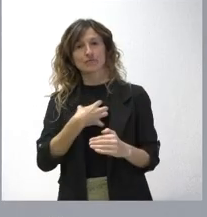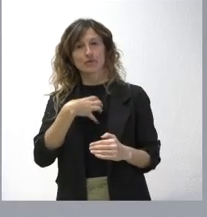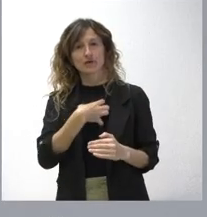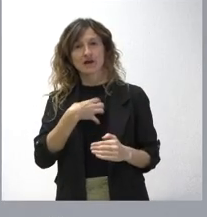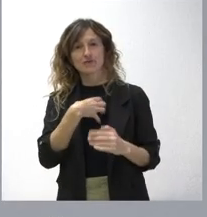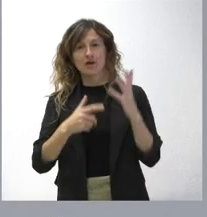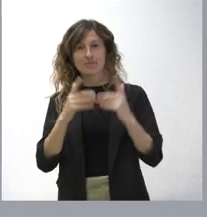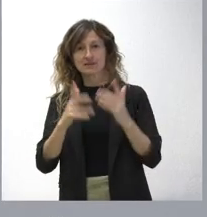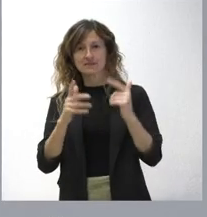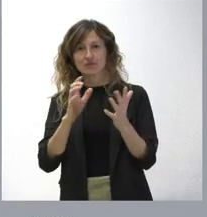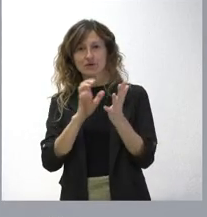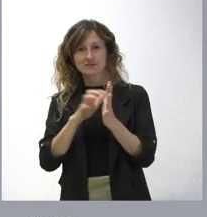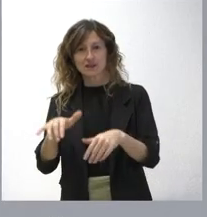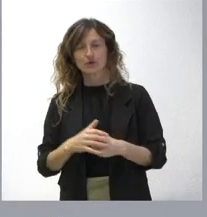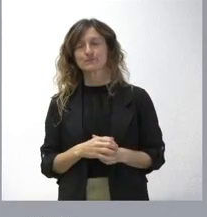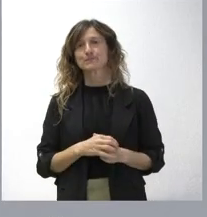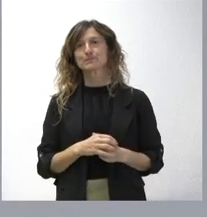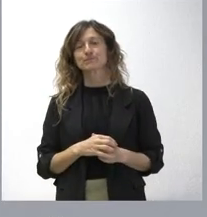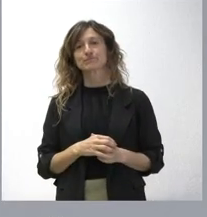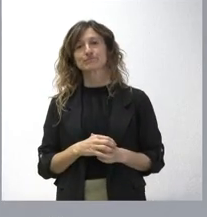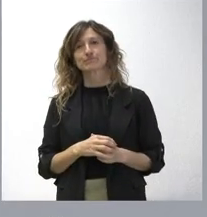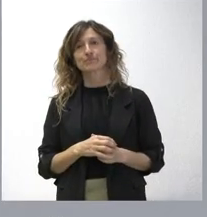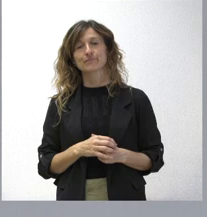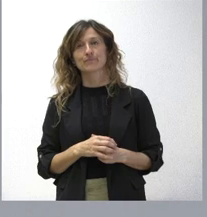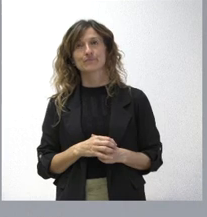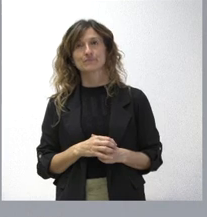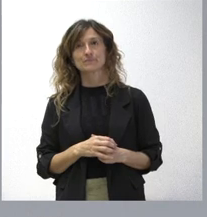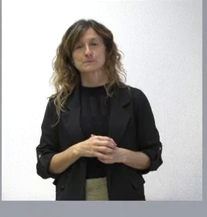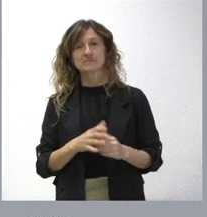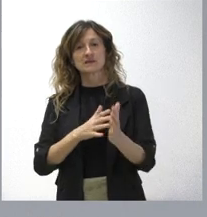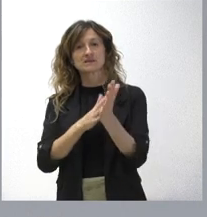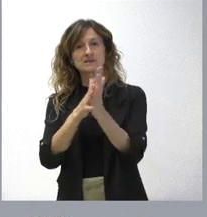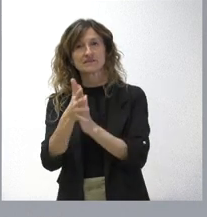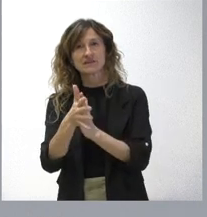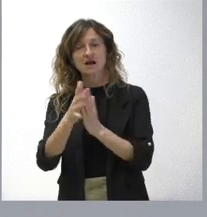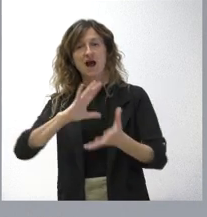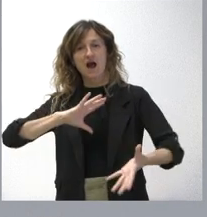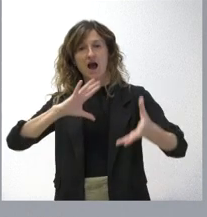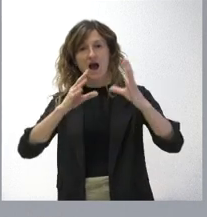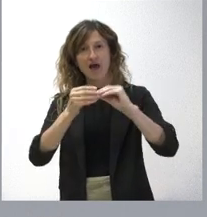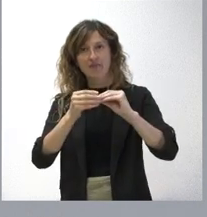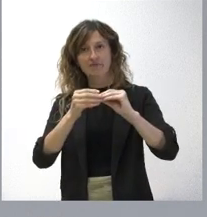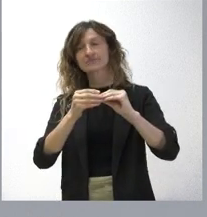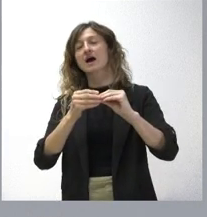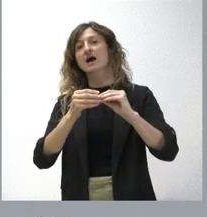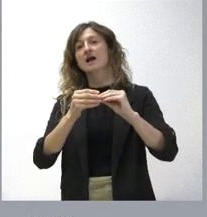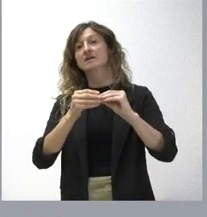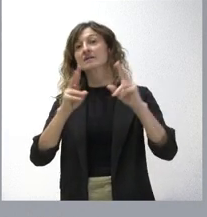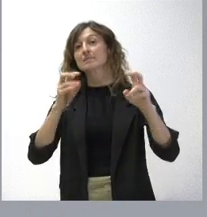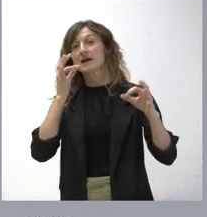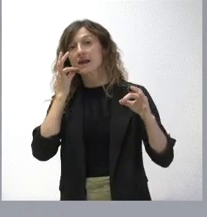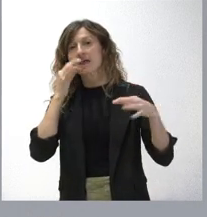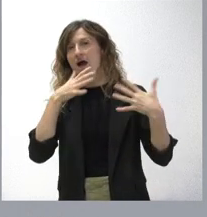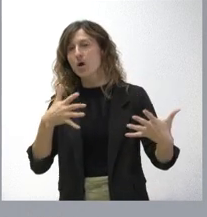Administración autonómica. Se trata de adaptarlas, estos cuerpos y escalas, adaptarlas a la realidad